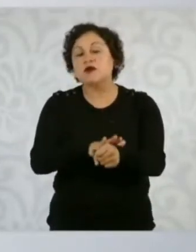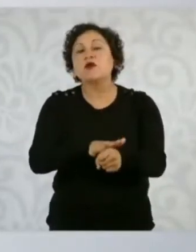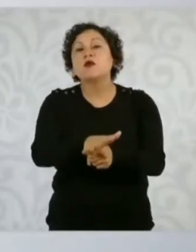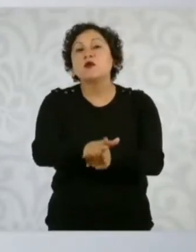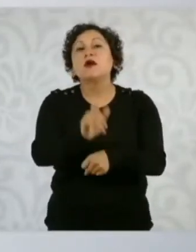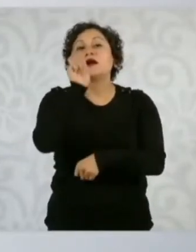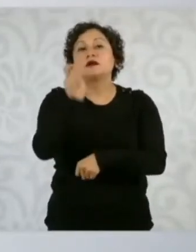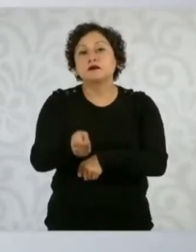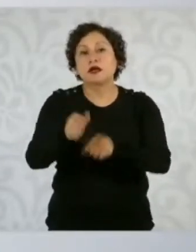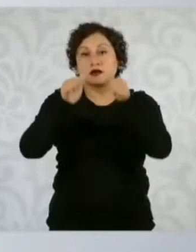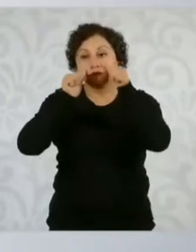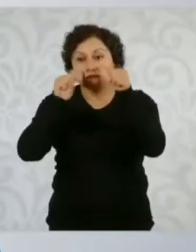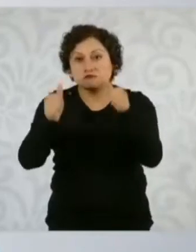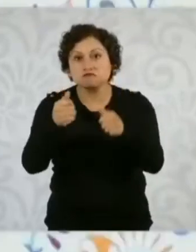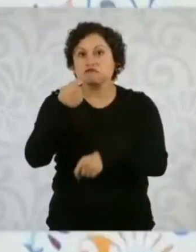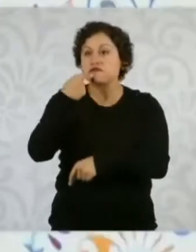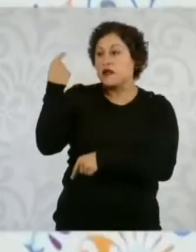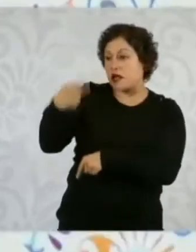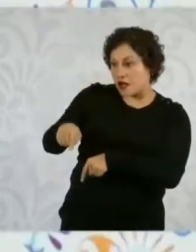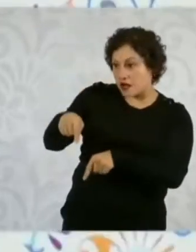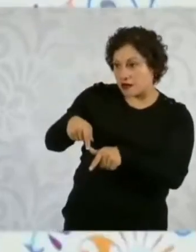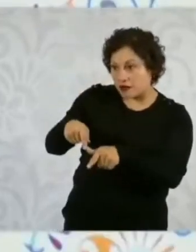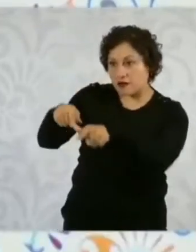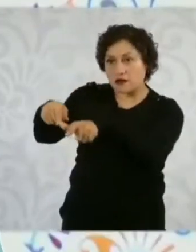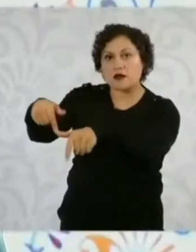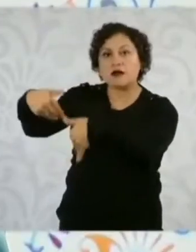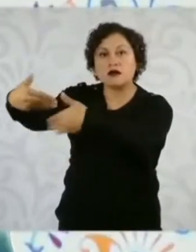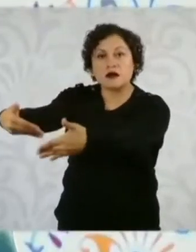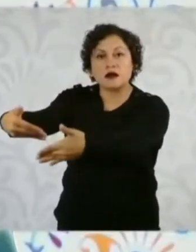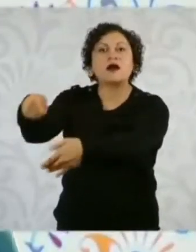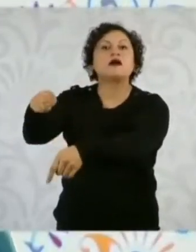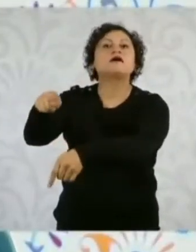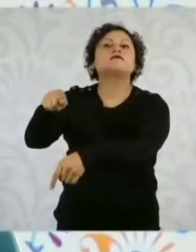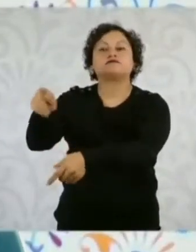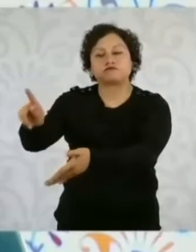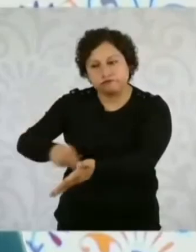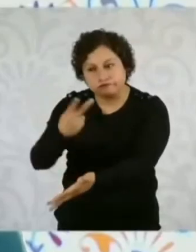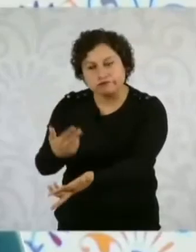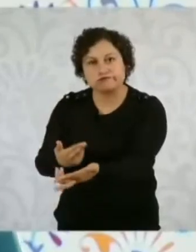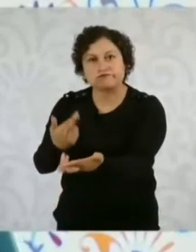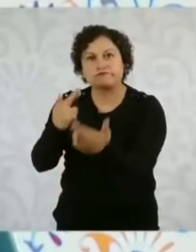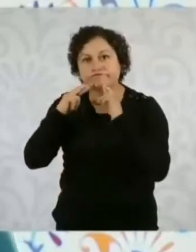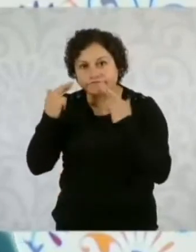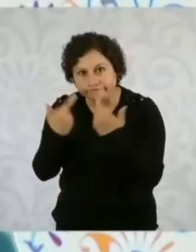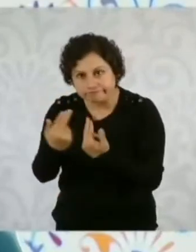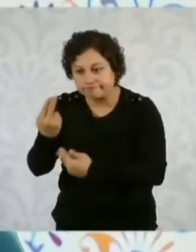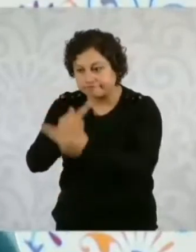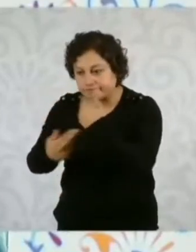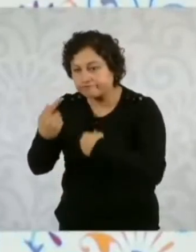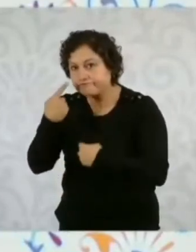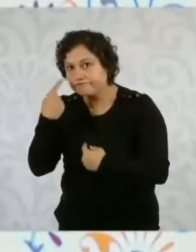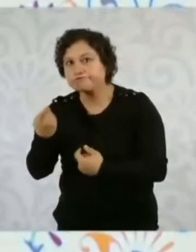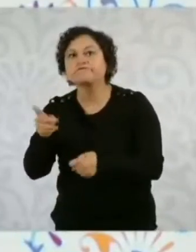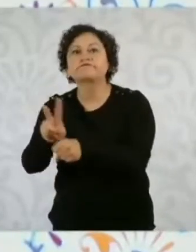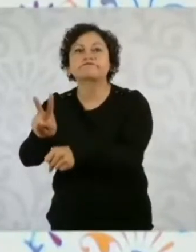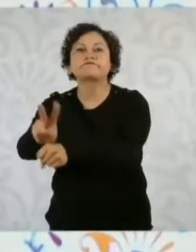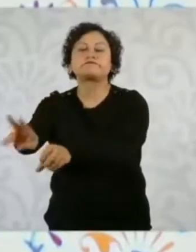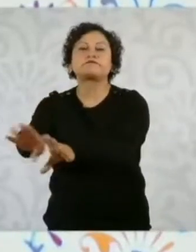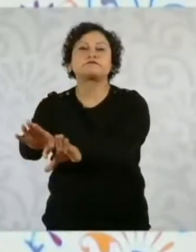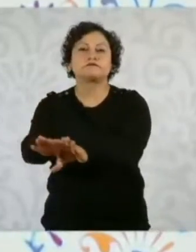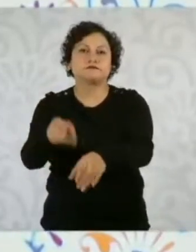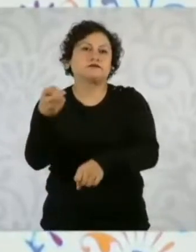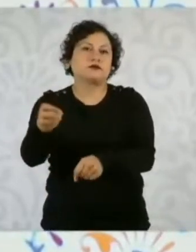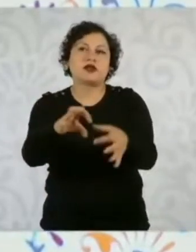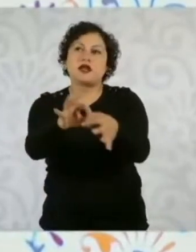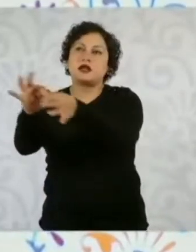porque si eso no ocurre luego a veces no hay la coordinación suficiente entre todas las secretarías. Les informo también, esto es